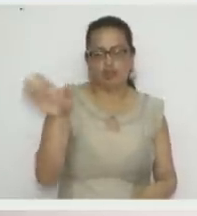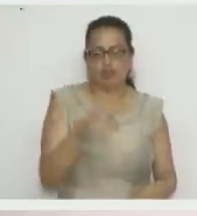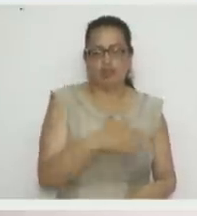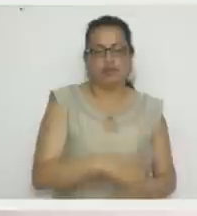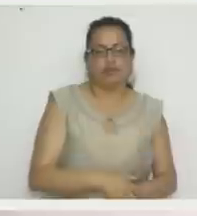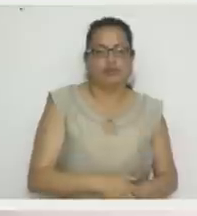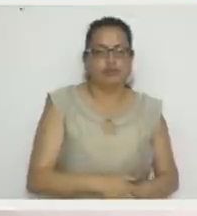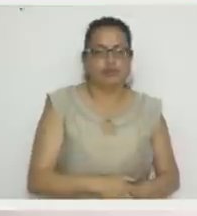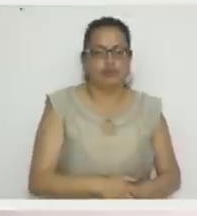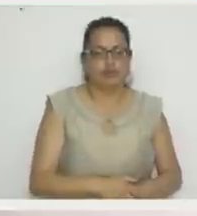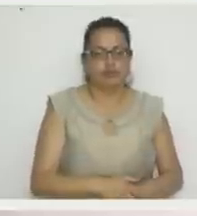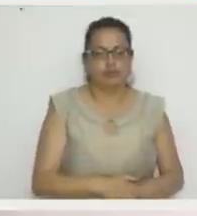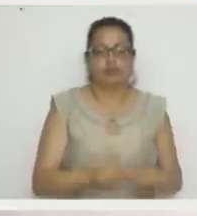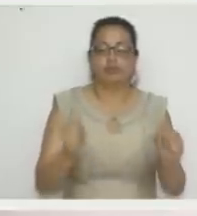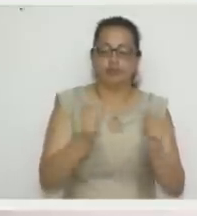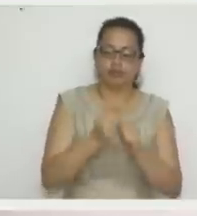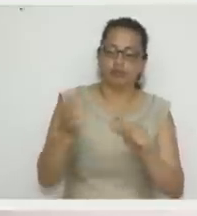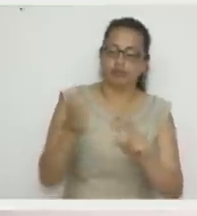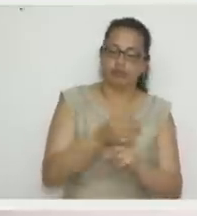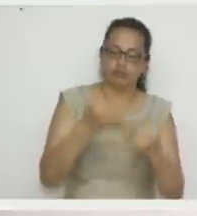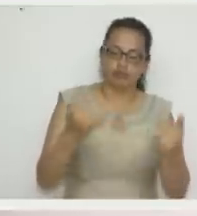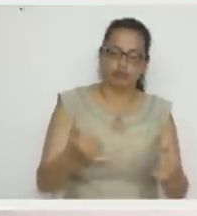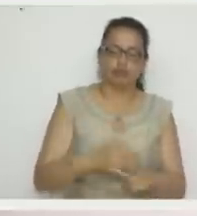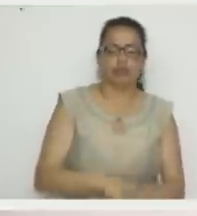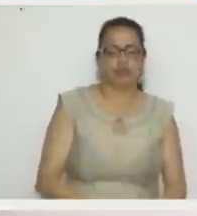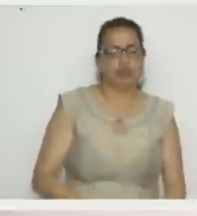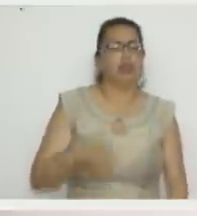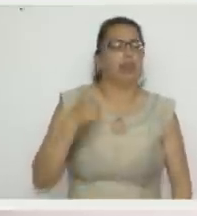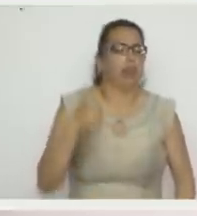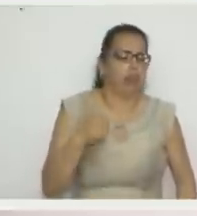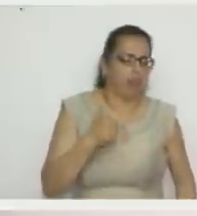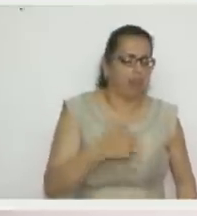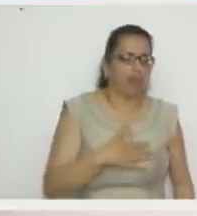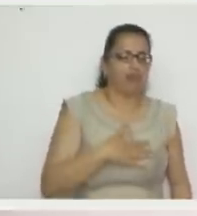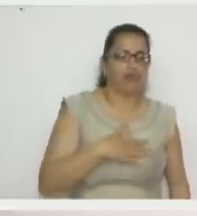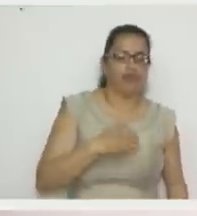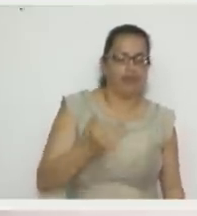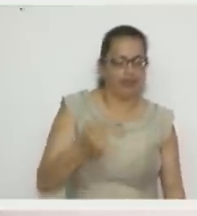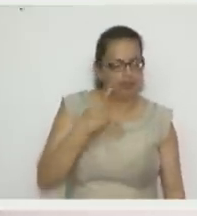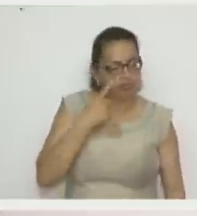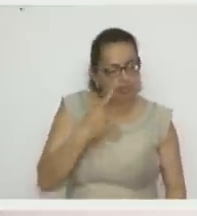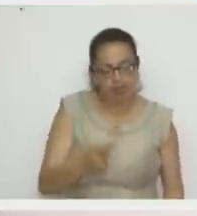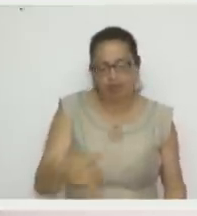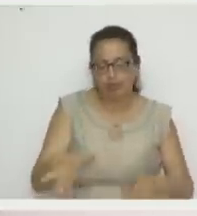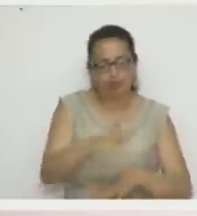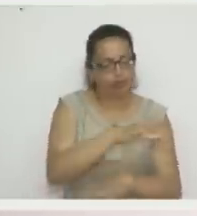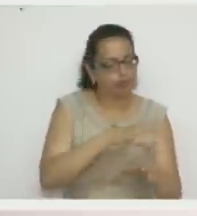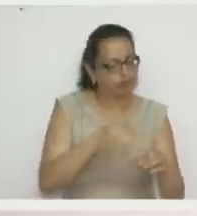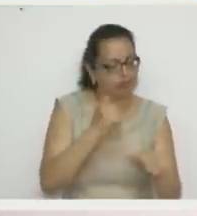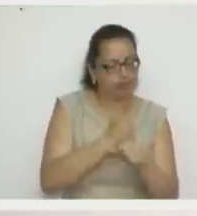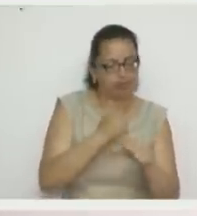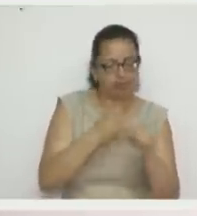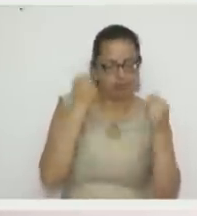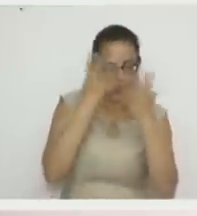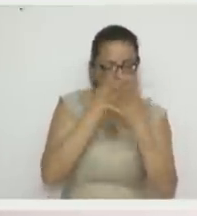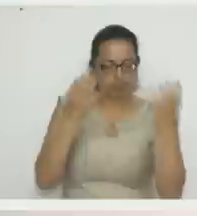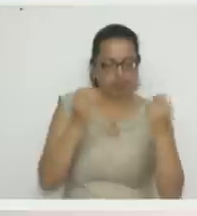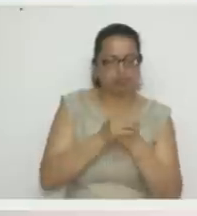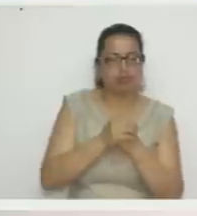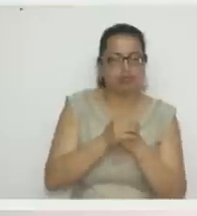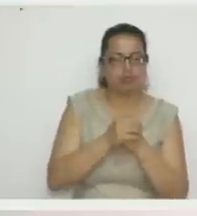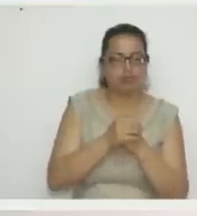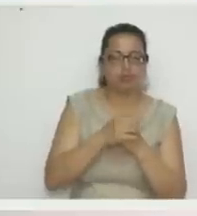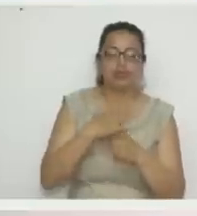Doña Gladys, ¿cómo me le va? Lo más de bien, sí señora. Aquí admirando todas estas cosas tan hermosas. Yo